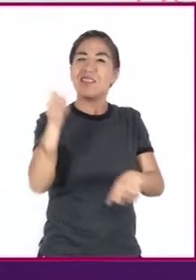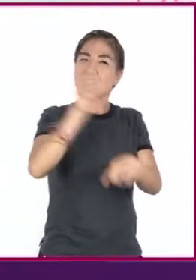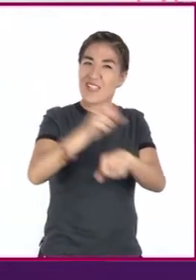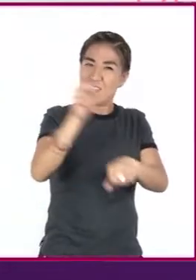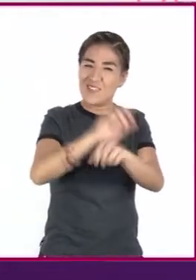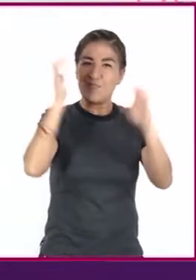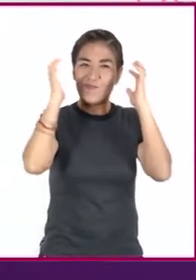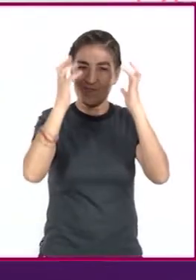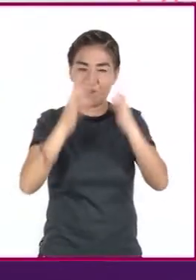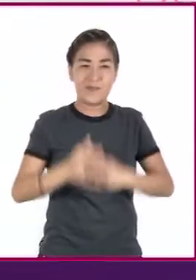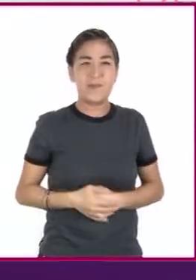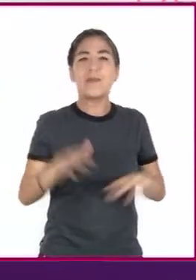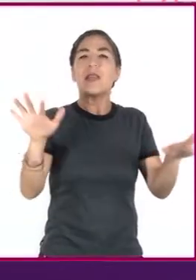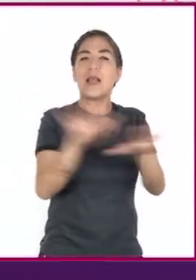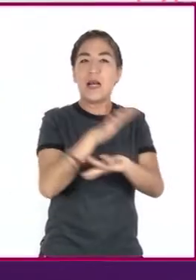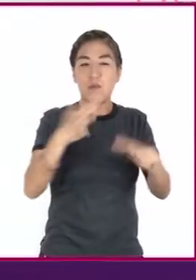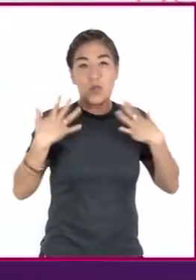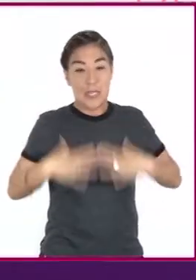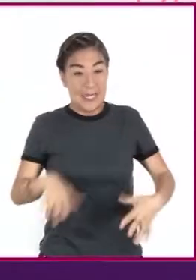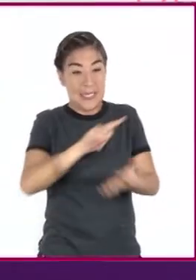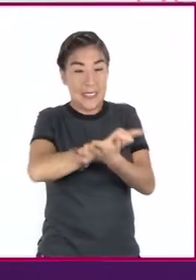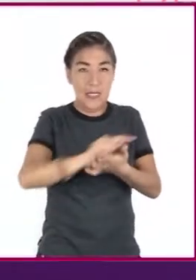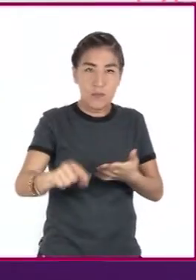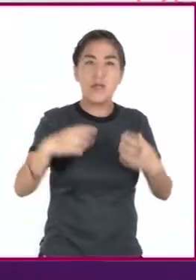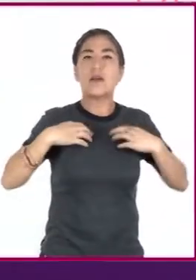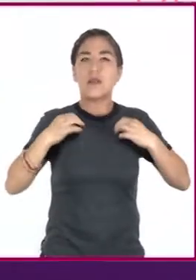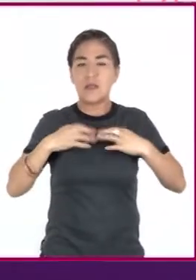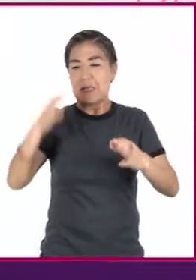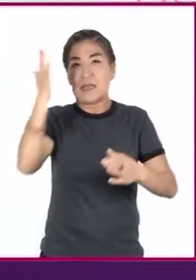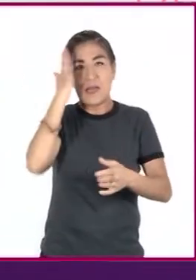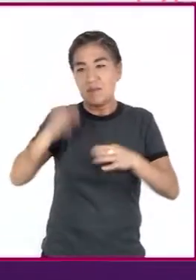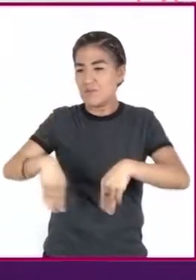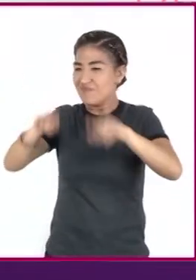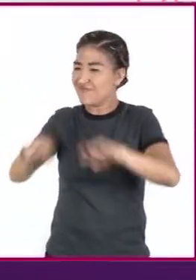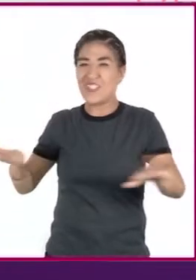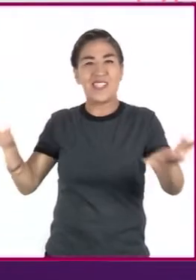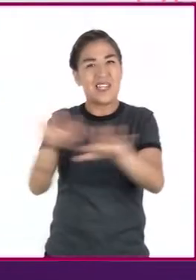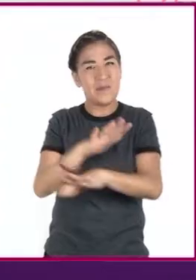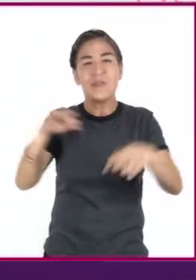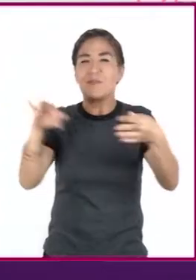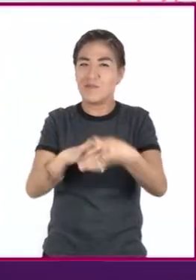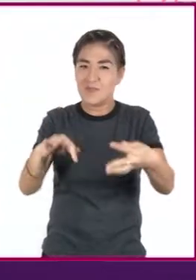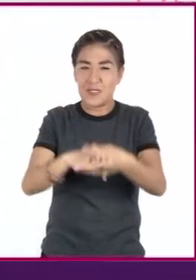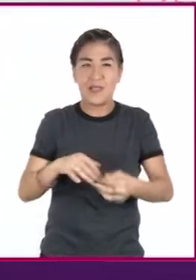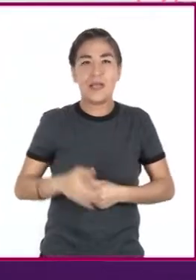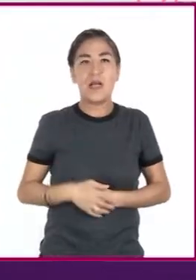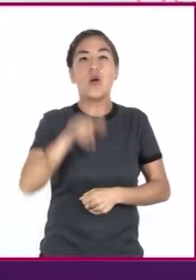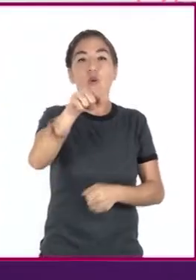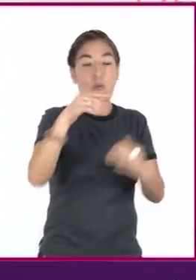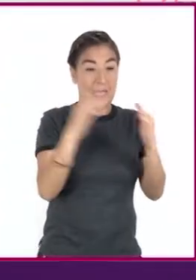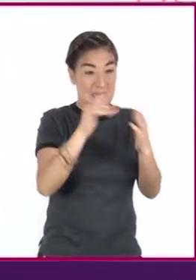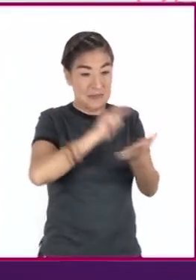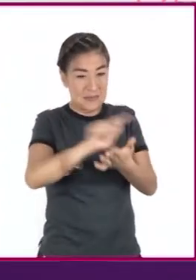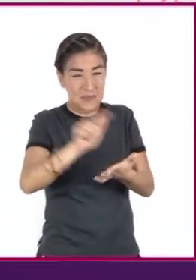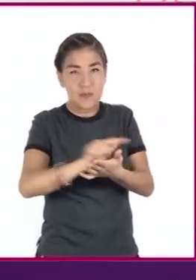diariamente, cambiarnos con ropa limpia y cambiar la ropa de cama constantemente, hacer el lugar donde vivimos y o convivimos